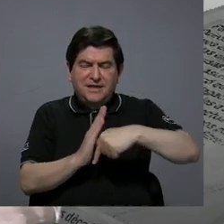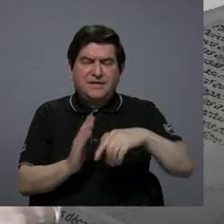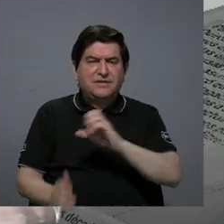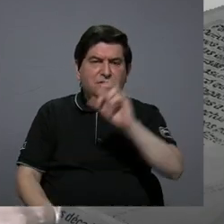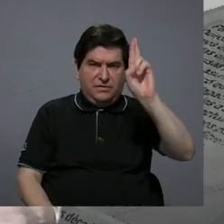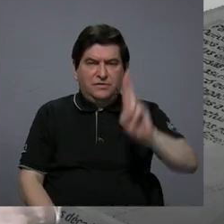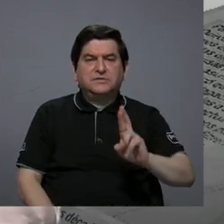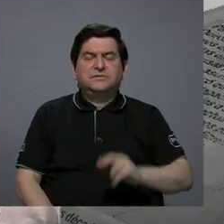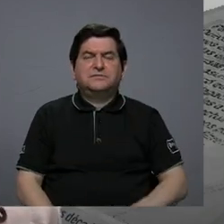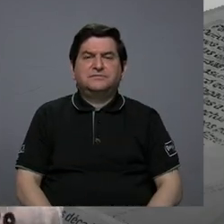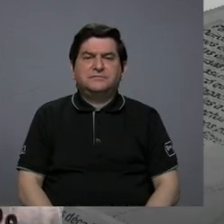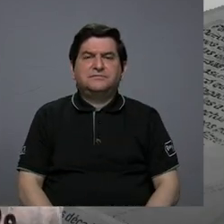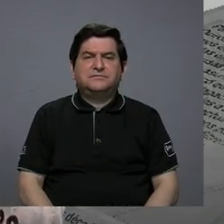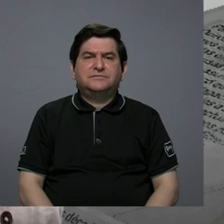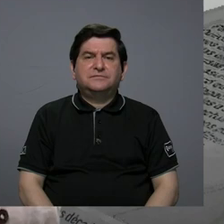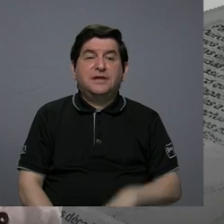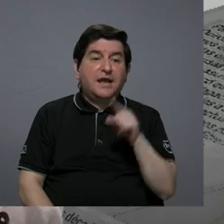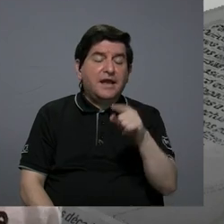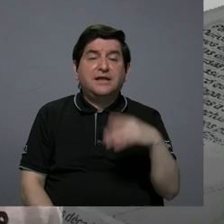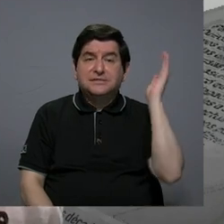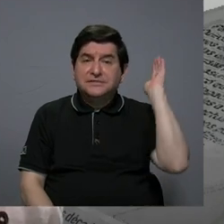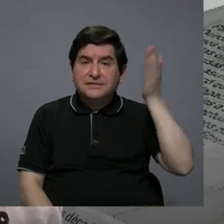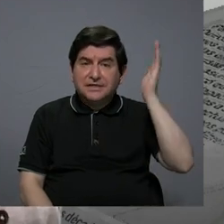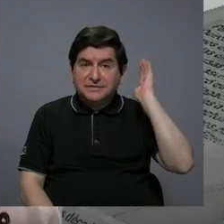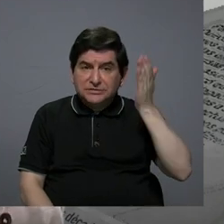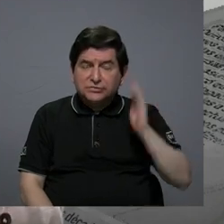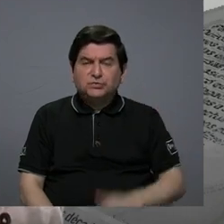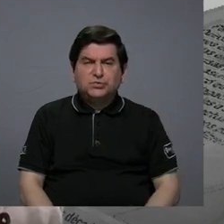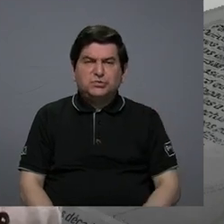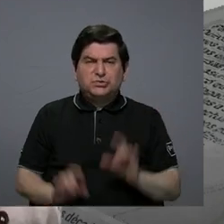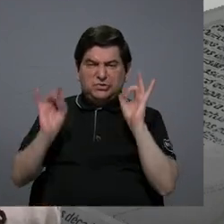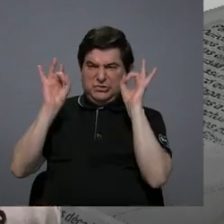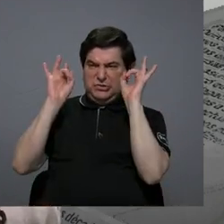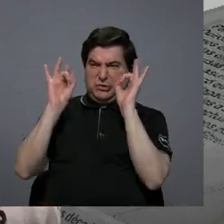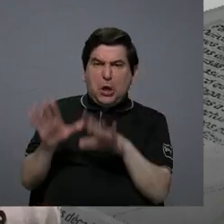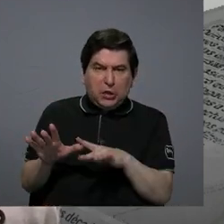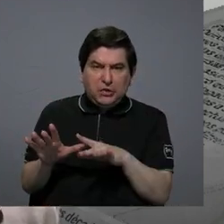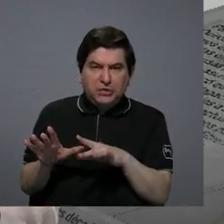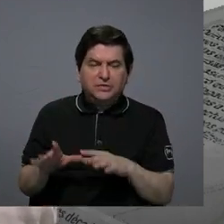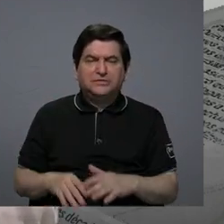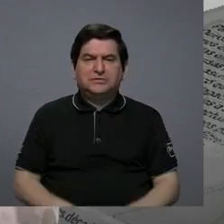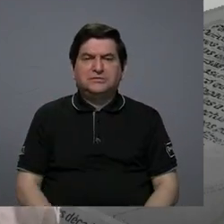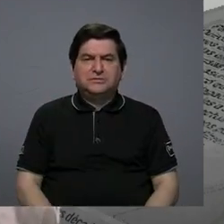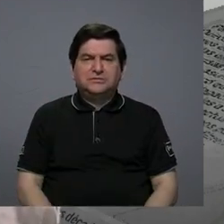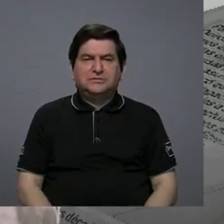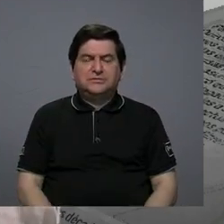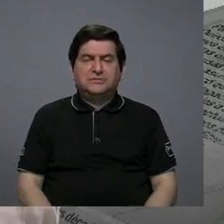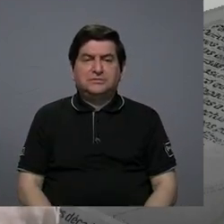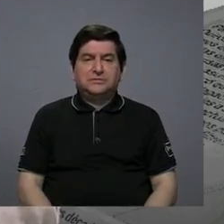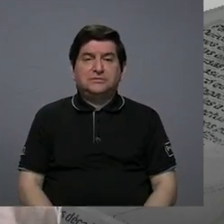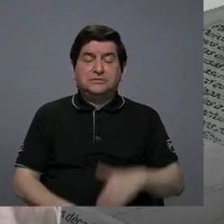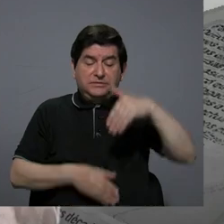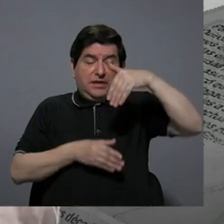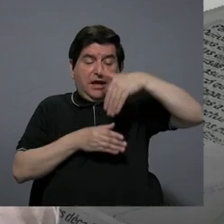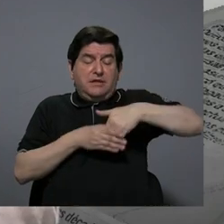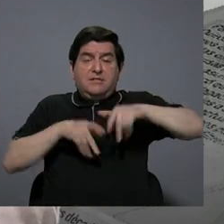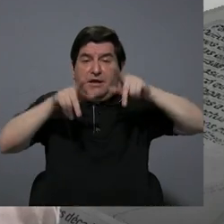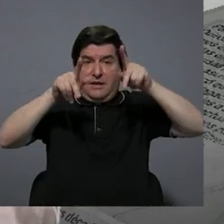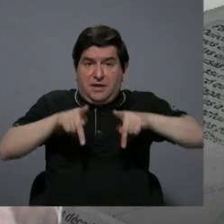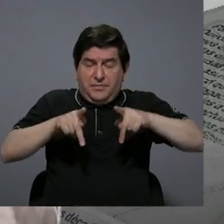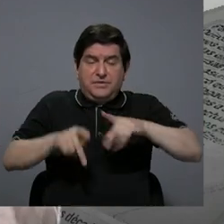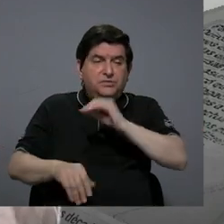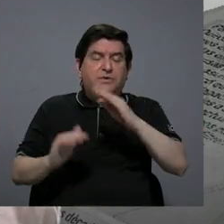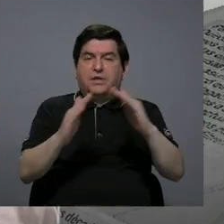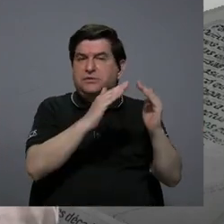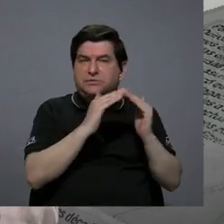y cómo esos discursos de odio se encarnan en sujetos y en